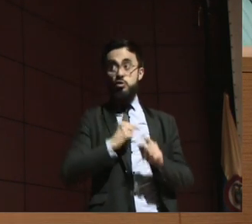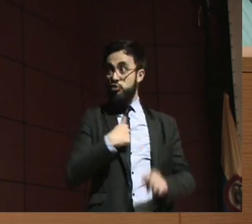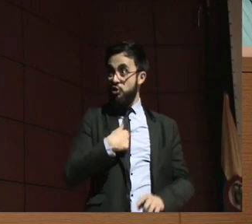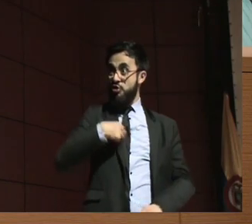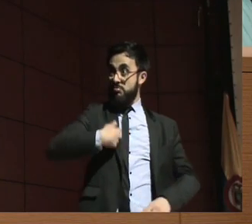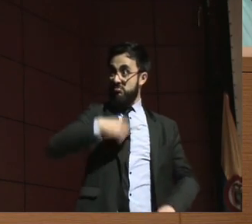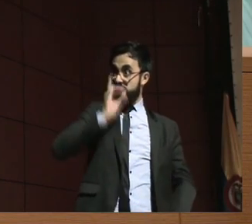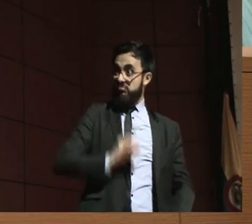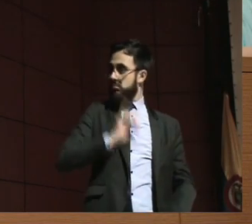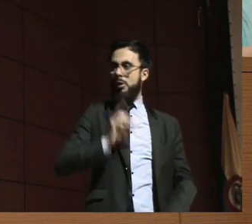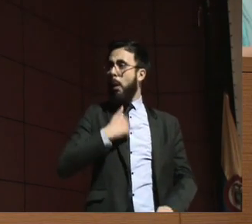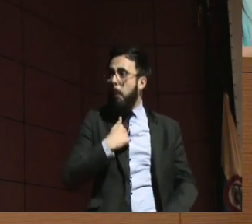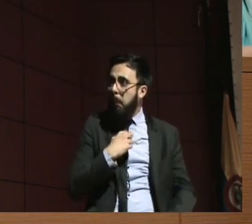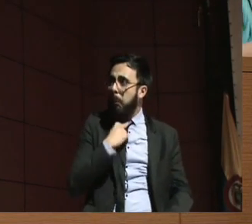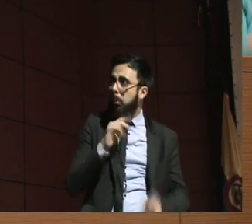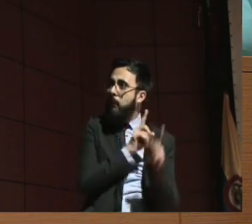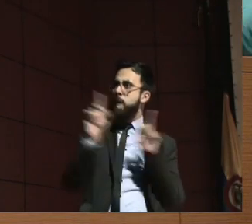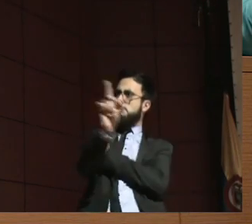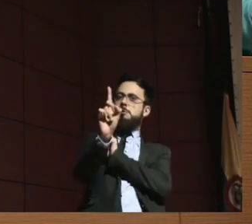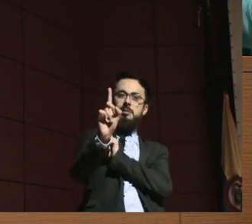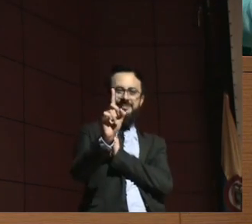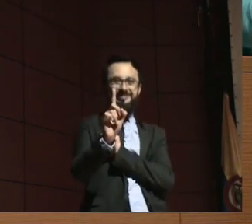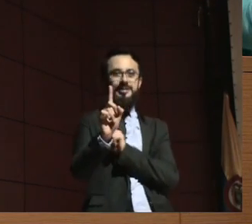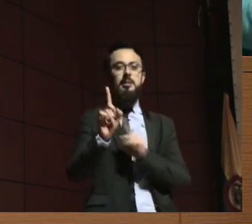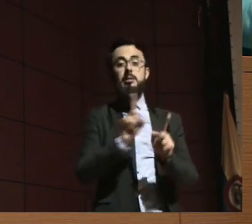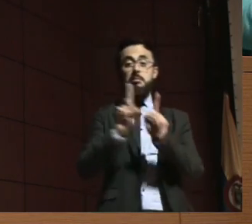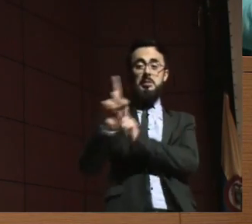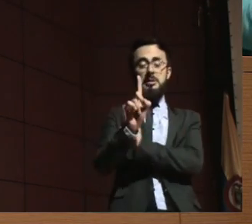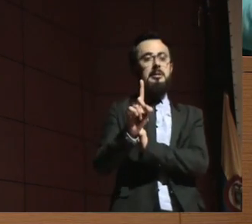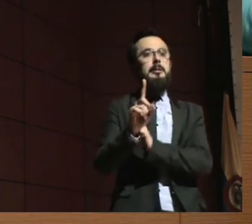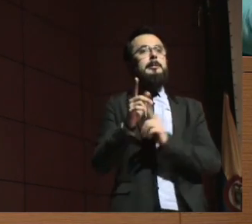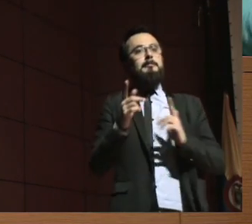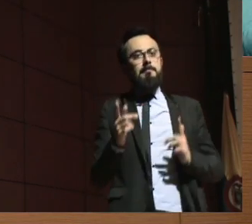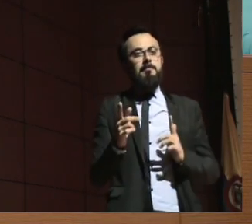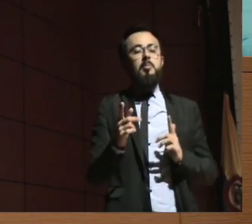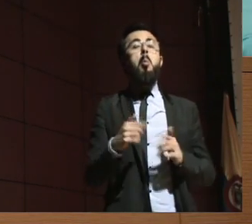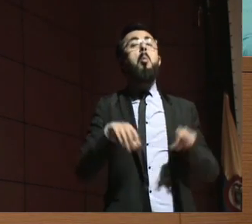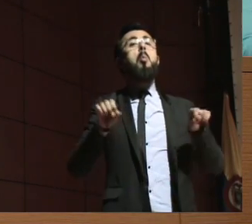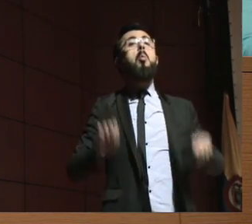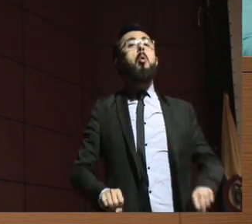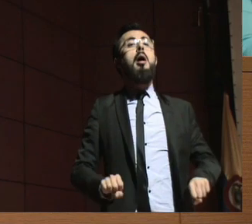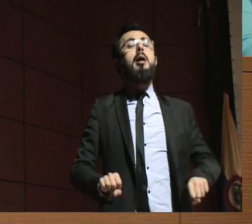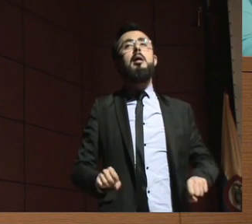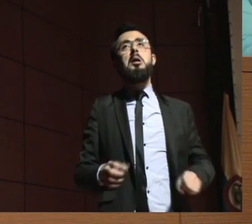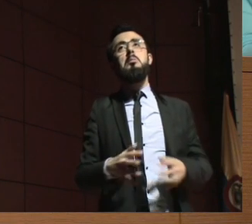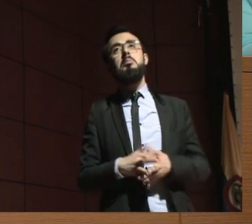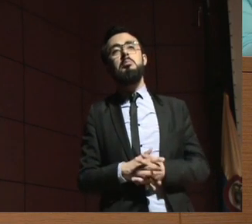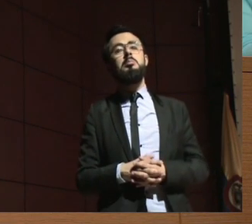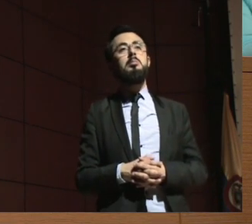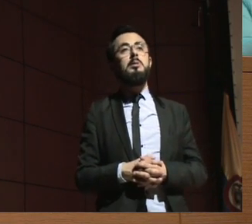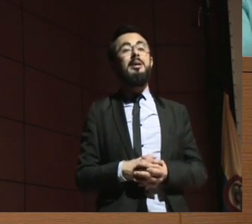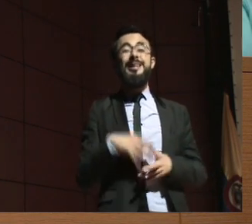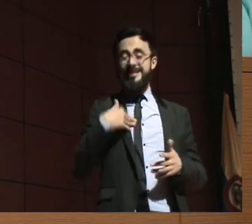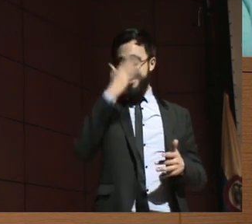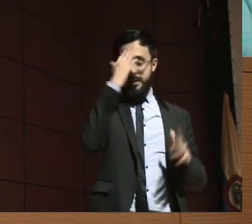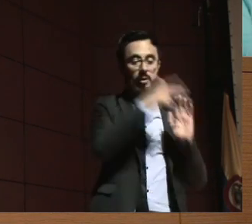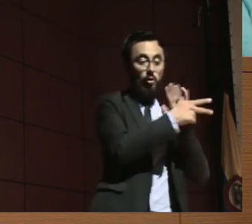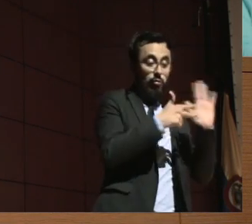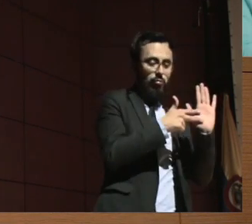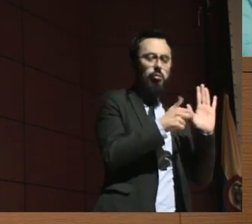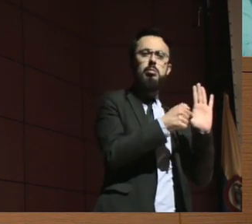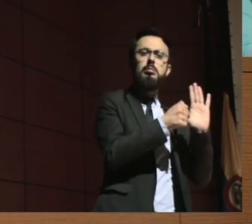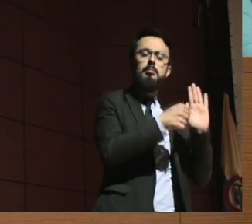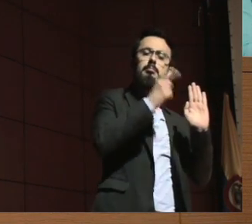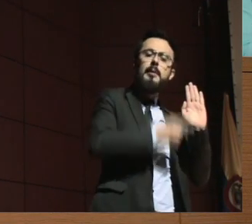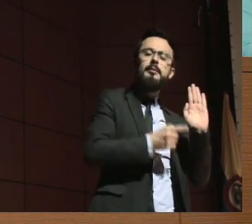la falta de respeto al debido proceso que está garantizado constitucionalmente.